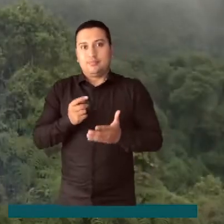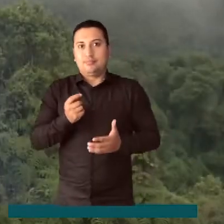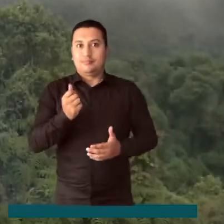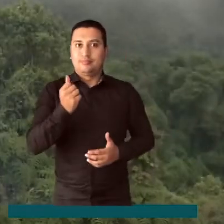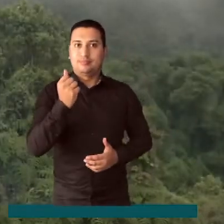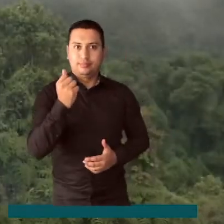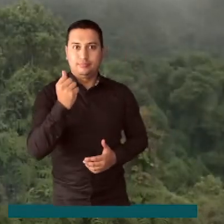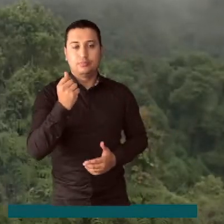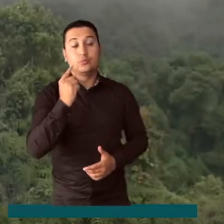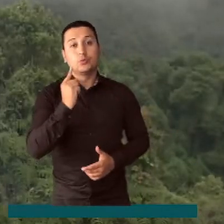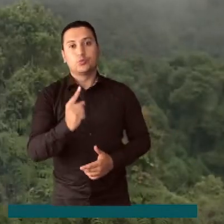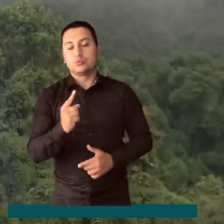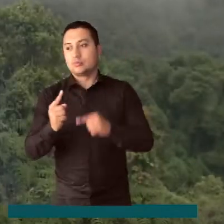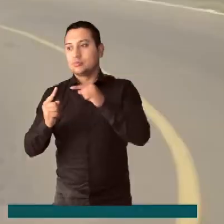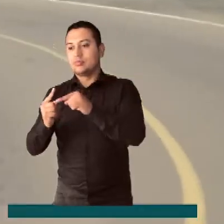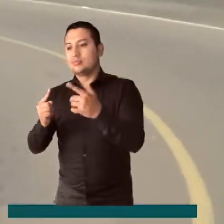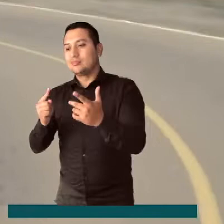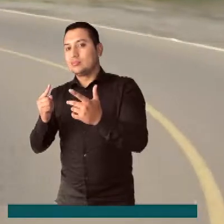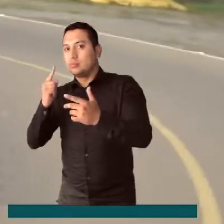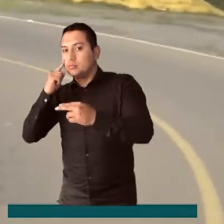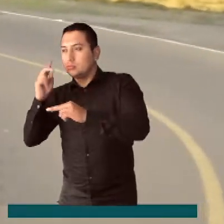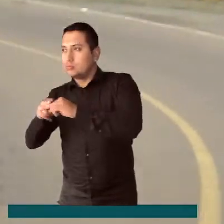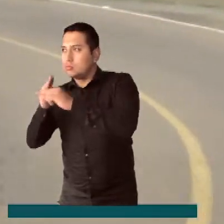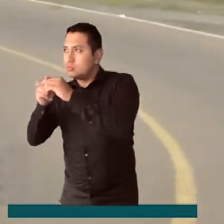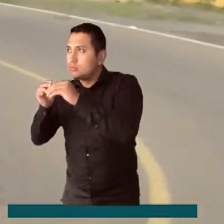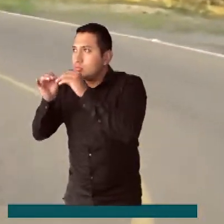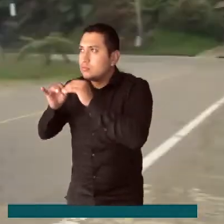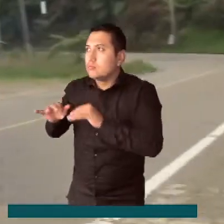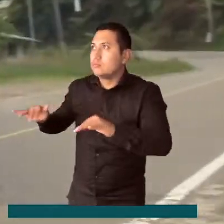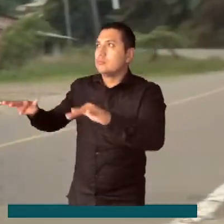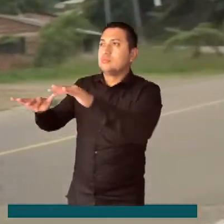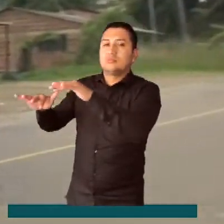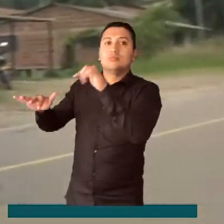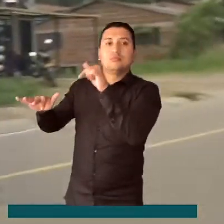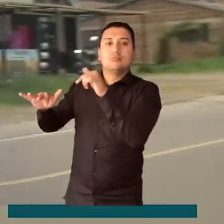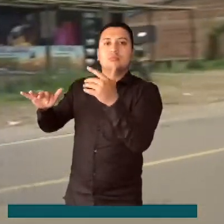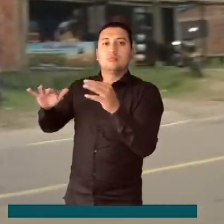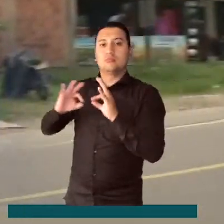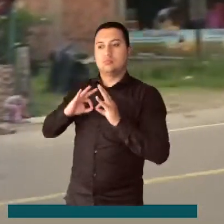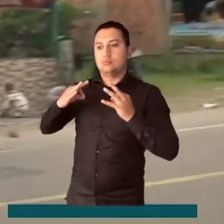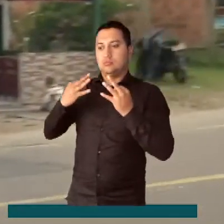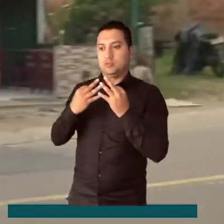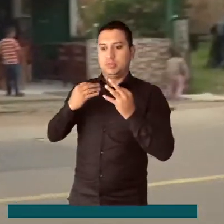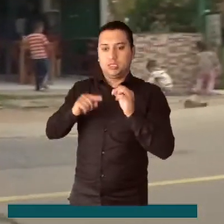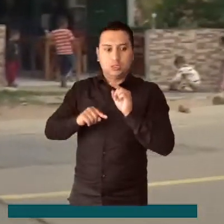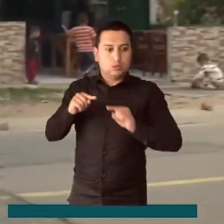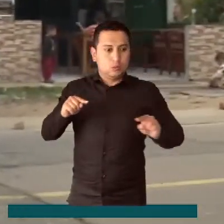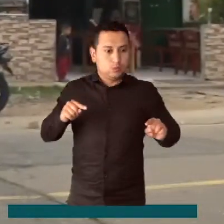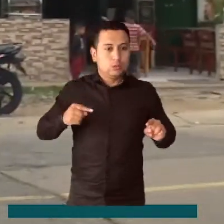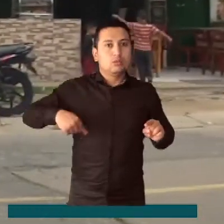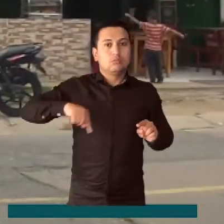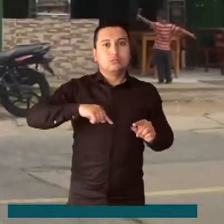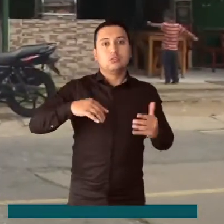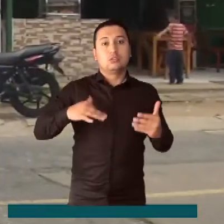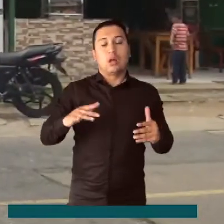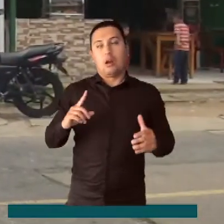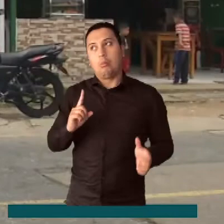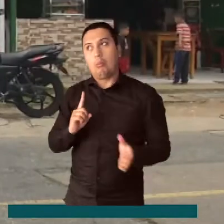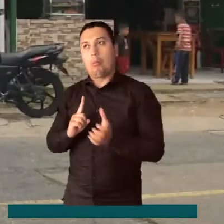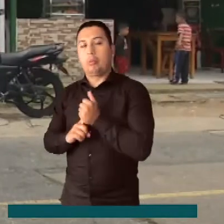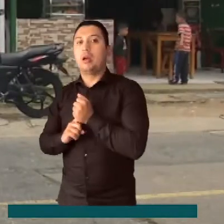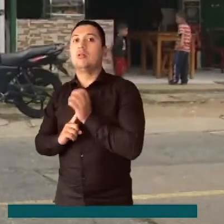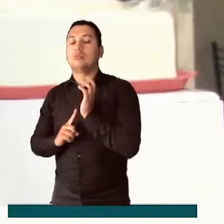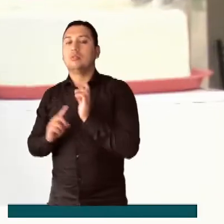Gracias al auge del turismo ecológico en Silvania, Cundinamarca, varias familias han recuperado las pérdidas económicas que